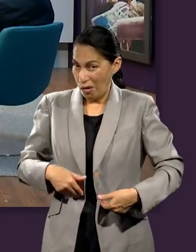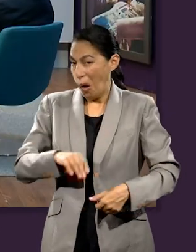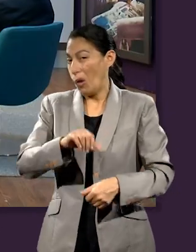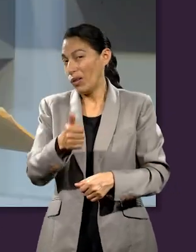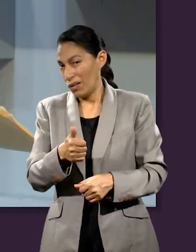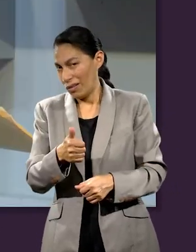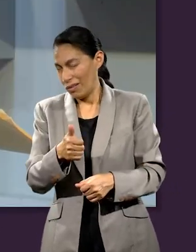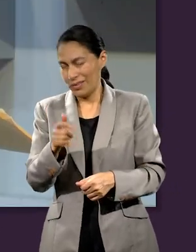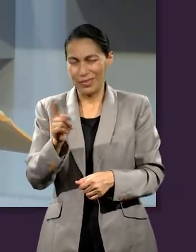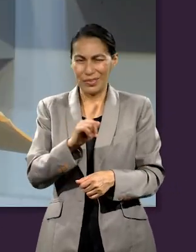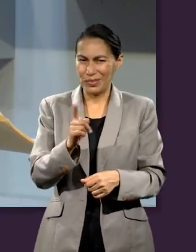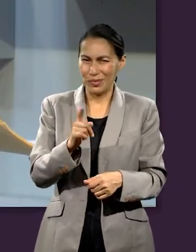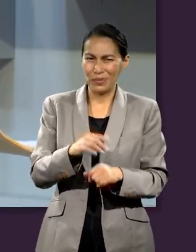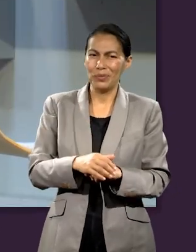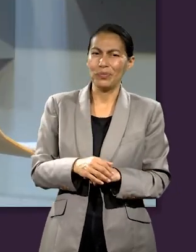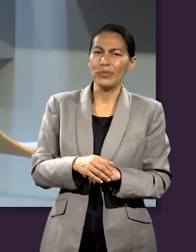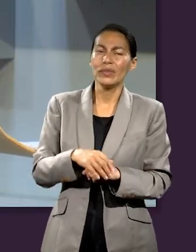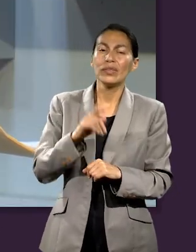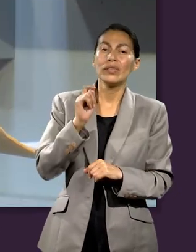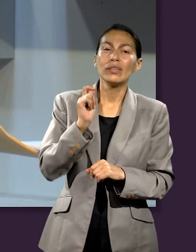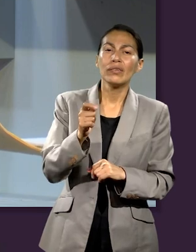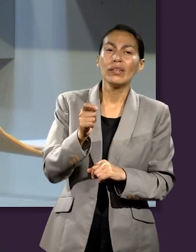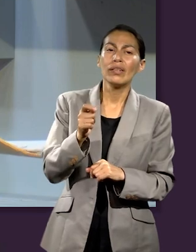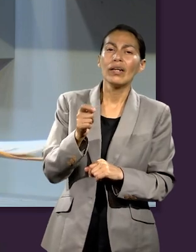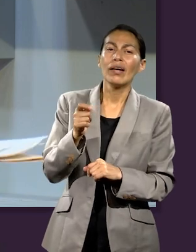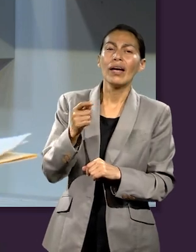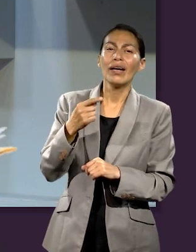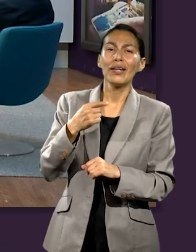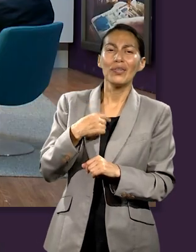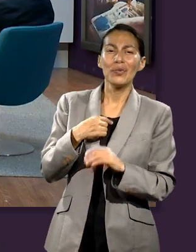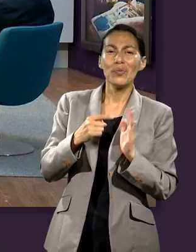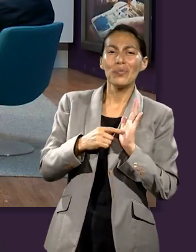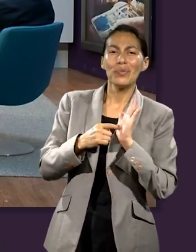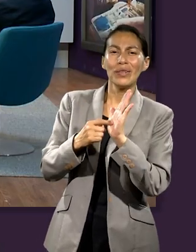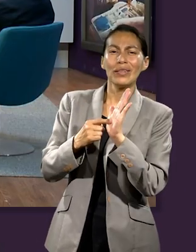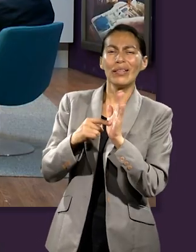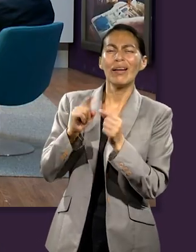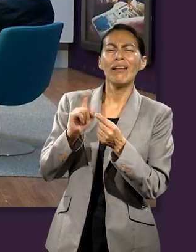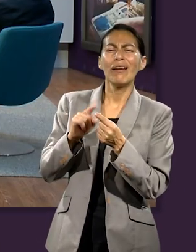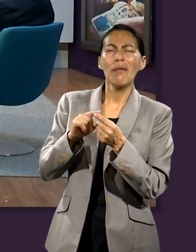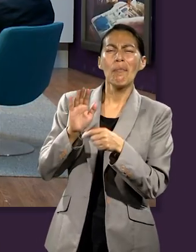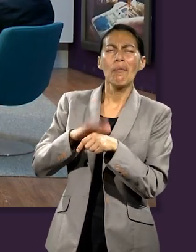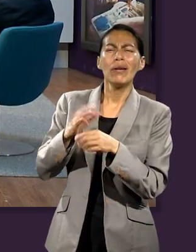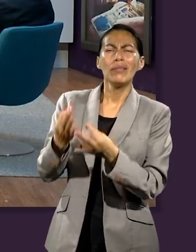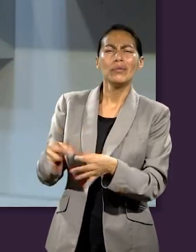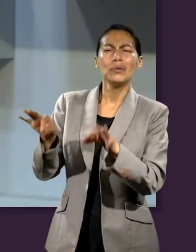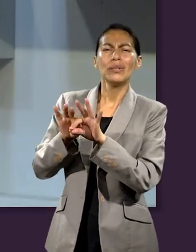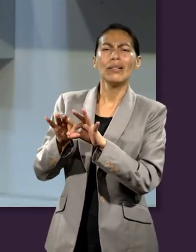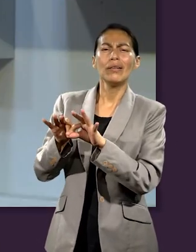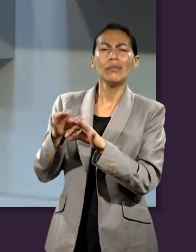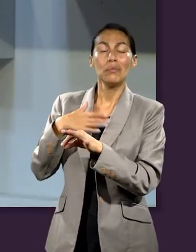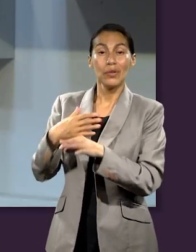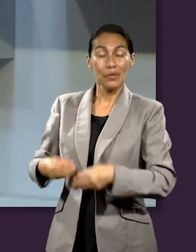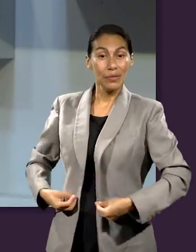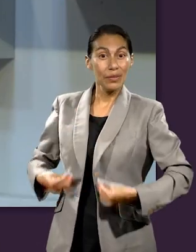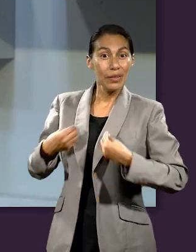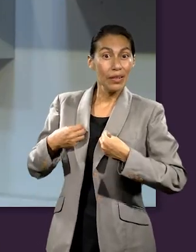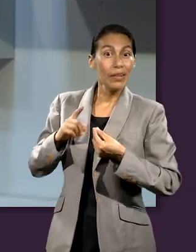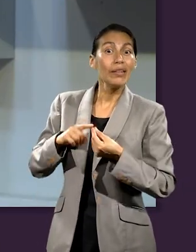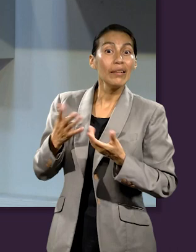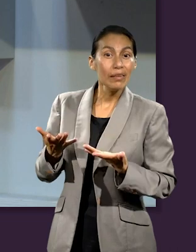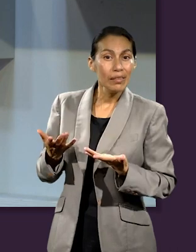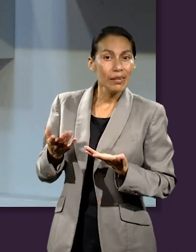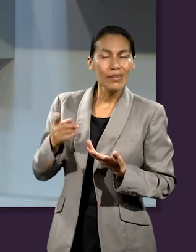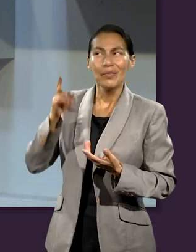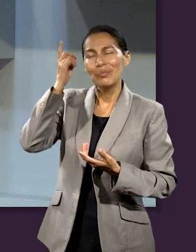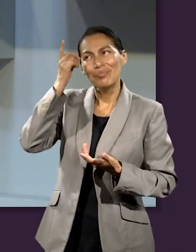más, es la demostración de quién es el más importante en nuestra vida. Así que, cuando tocamos términos